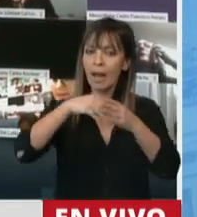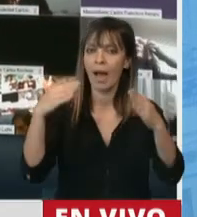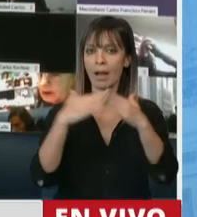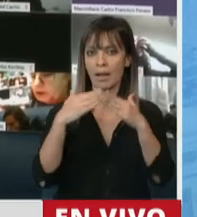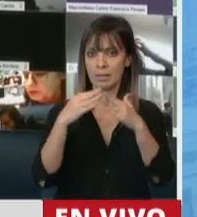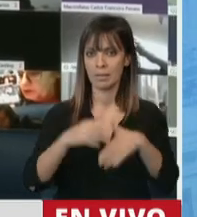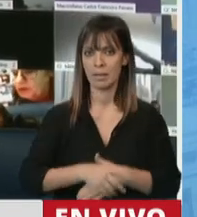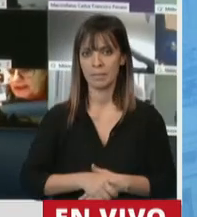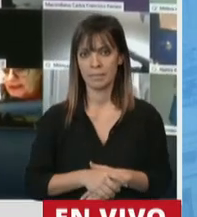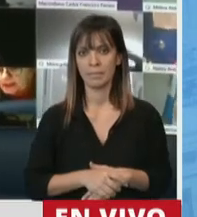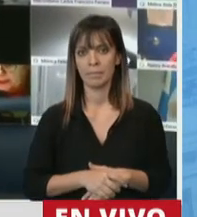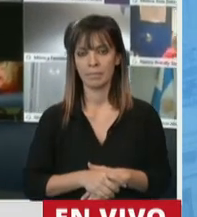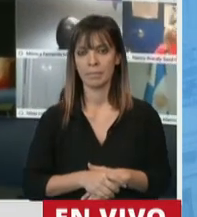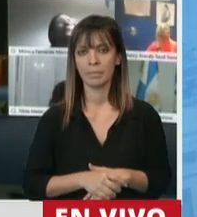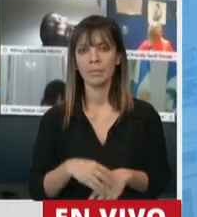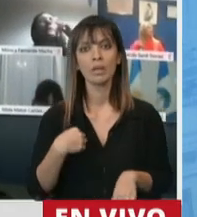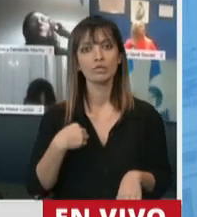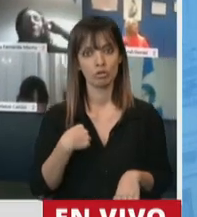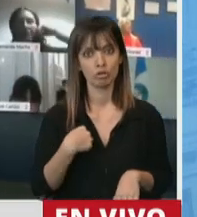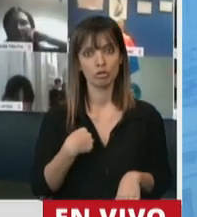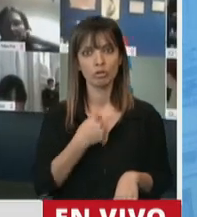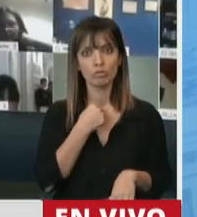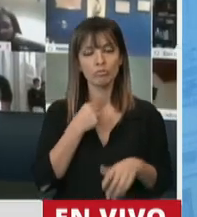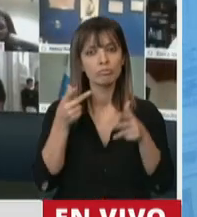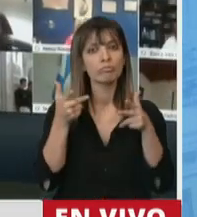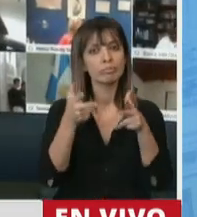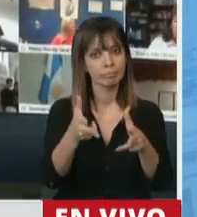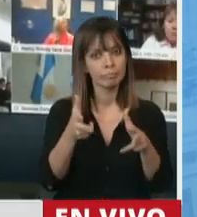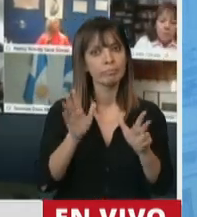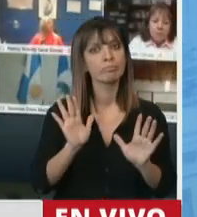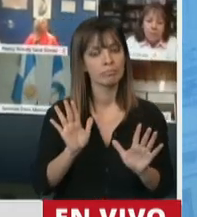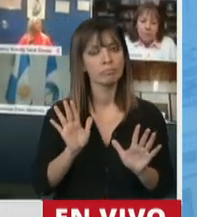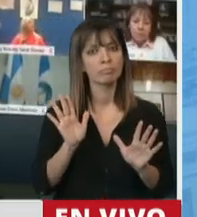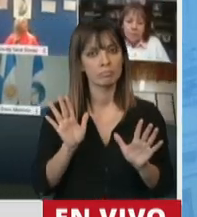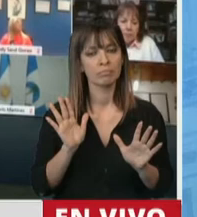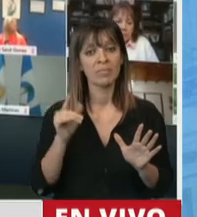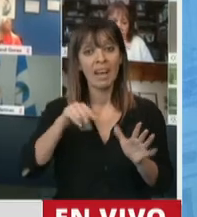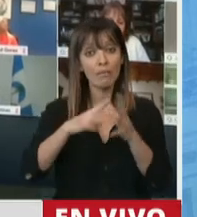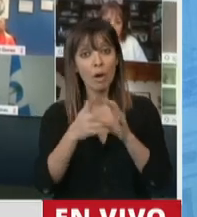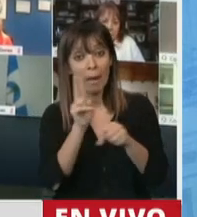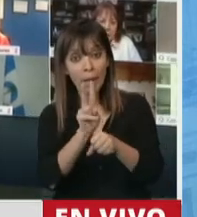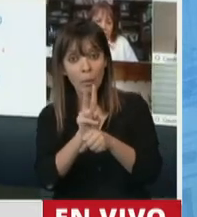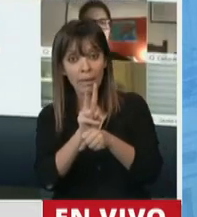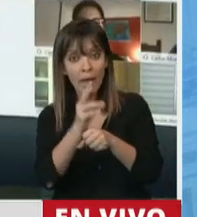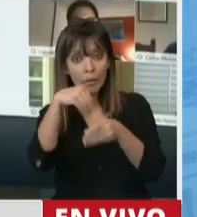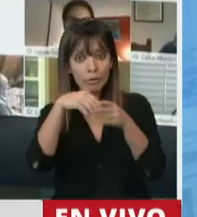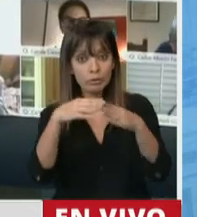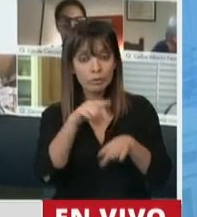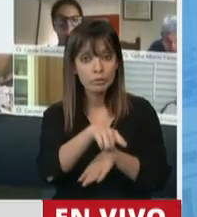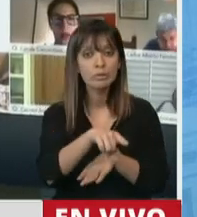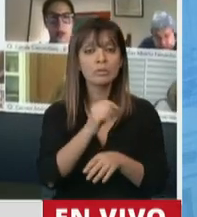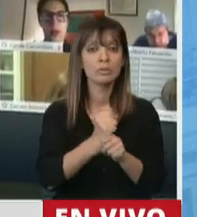Quiero insistir en este punto porque estas tareas de cuidados, quiero insistir